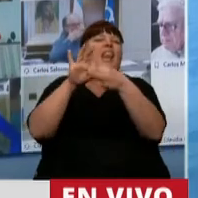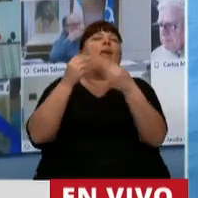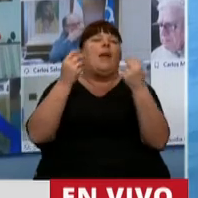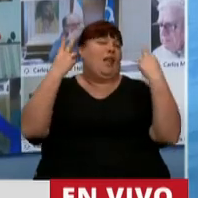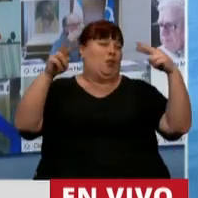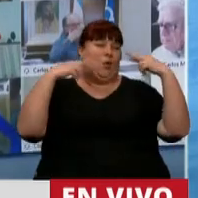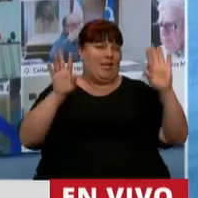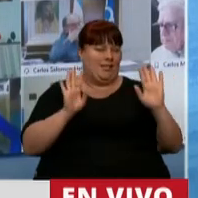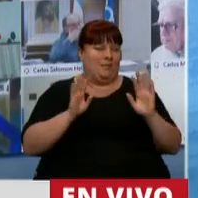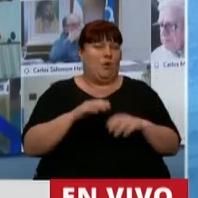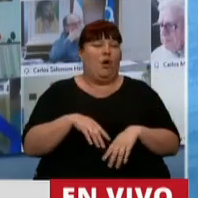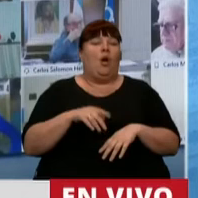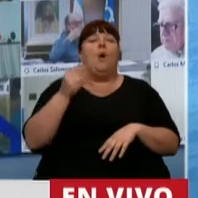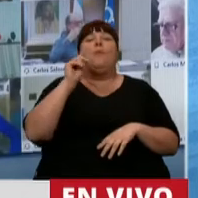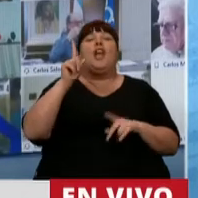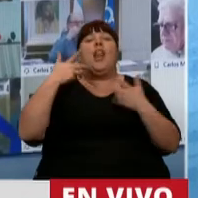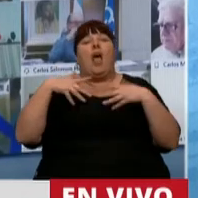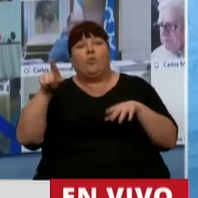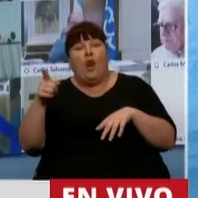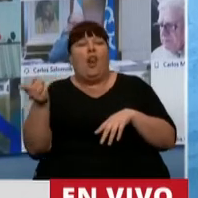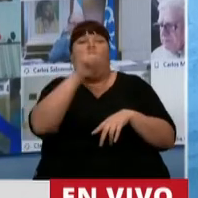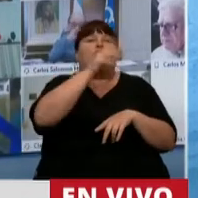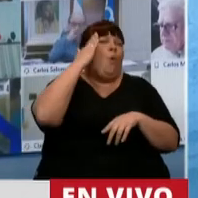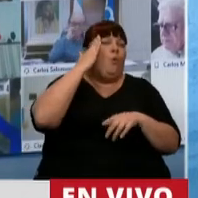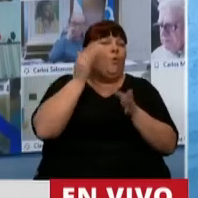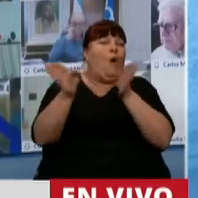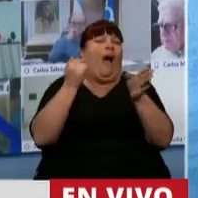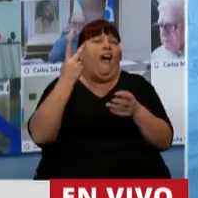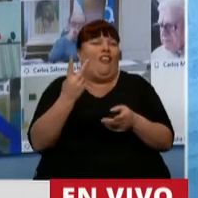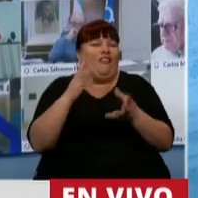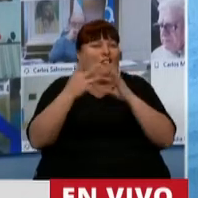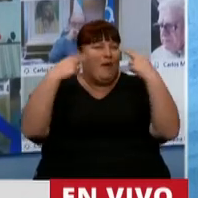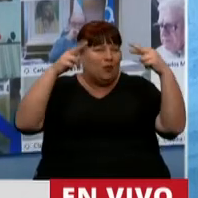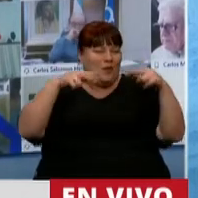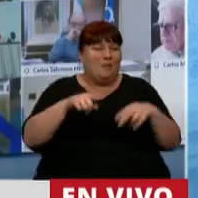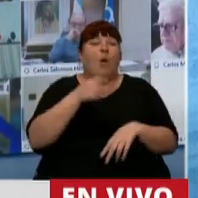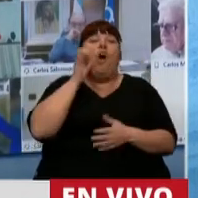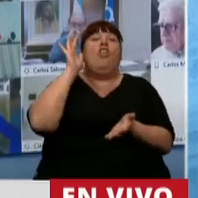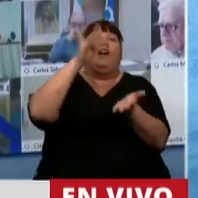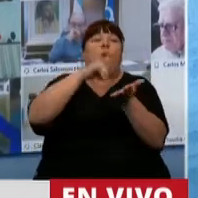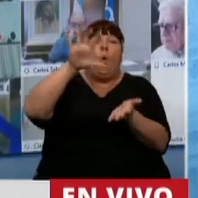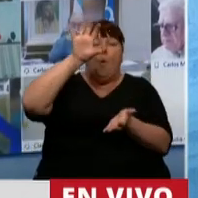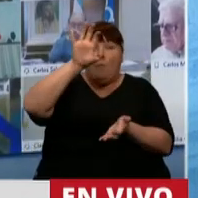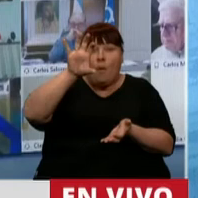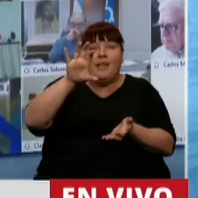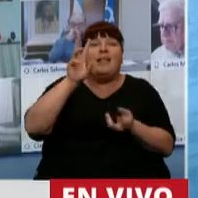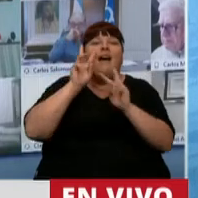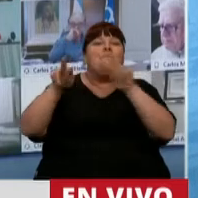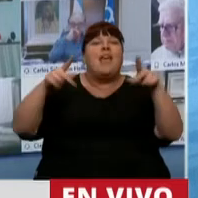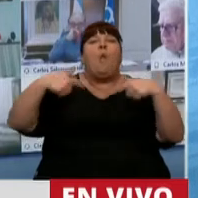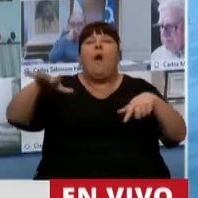el turismo porque lo que no es natura es cultura y cuando uno llega a un destino consume la